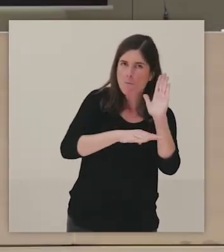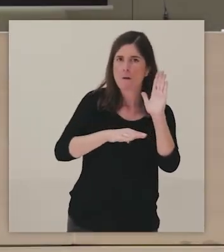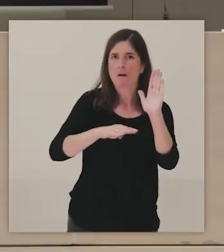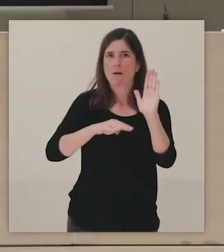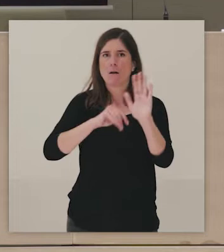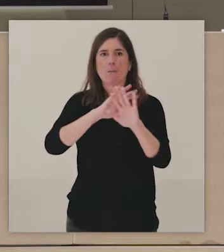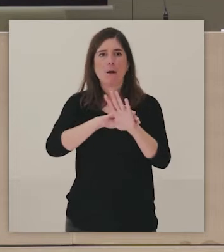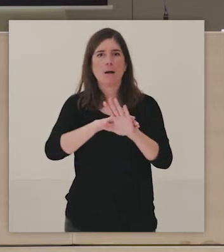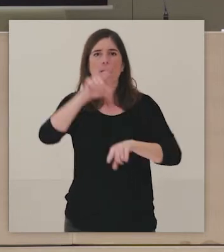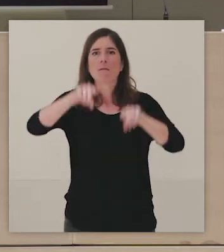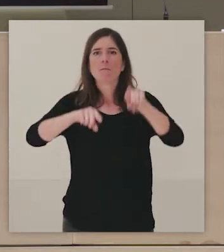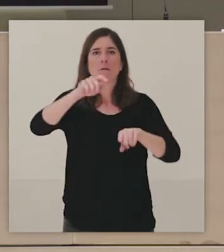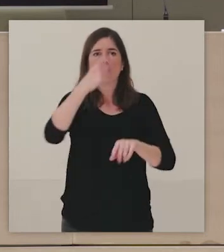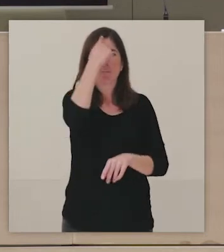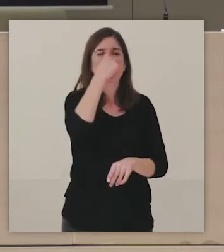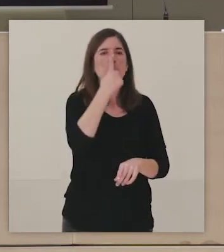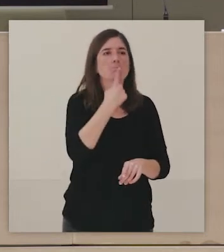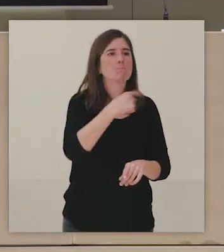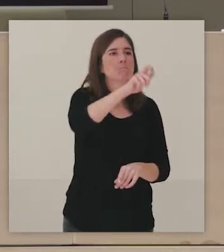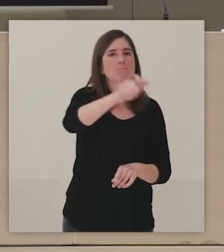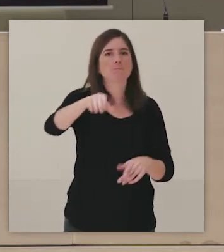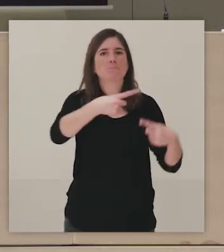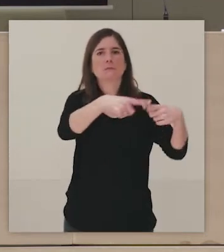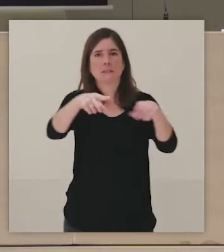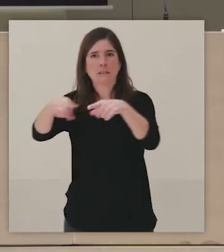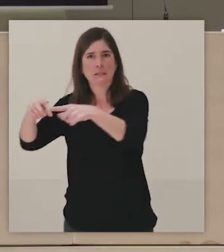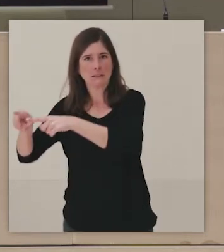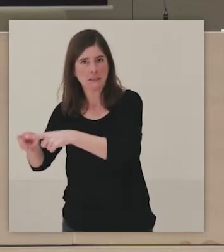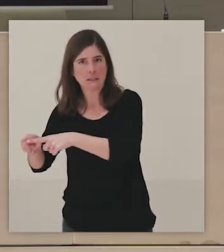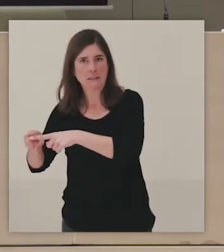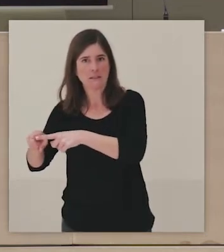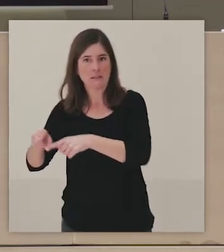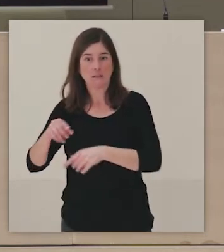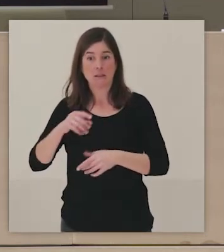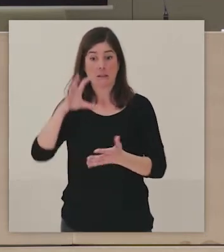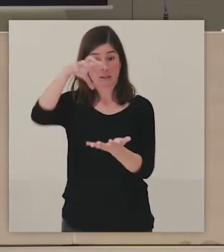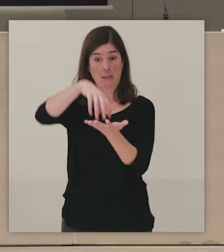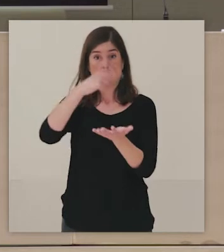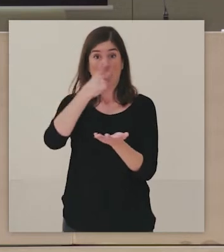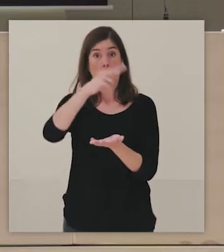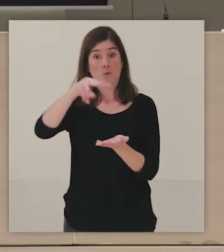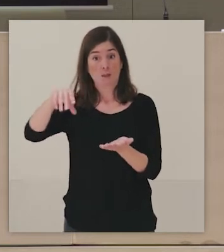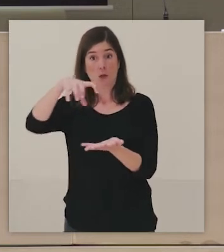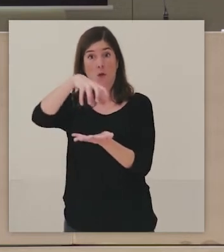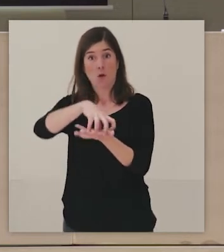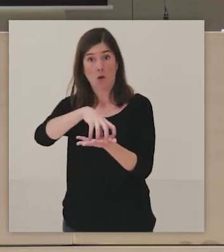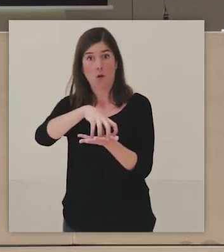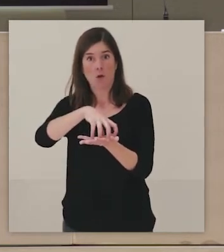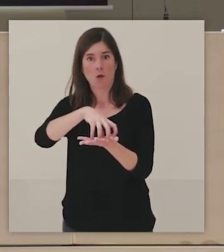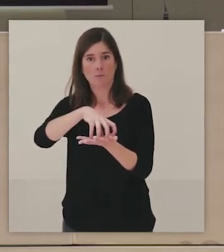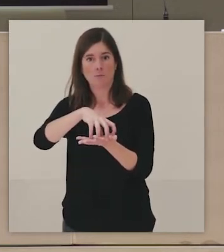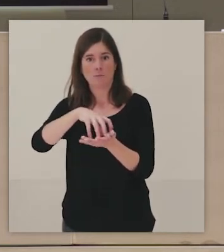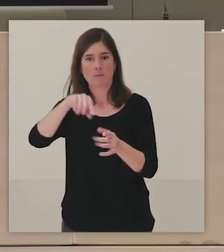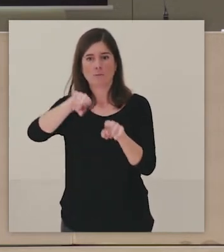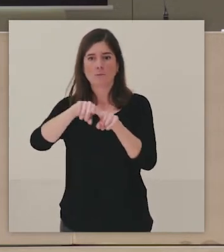distintos públicos y abrirlo a ese museo que se mueve más allá de